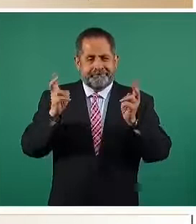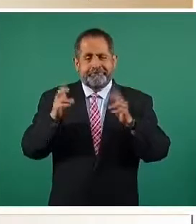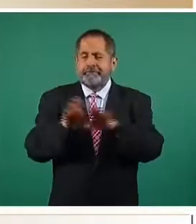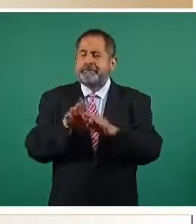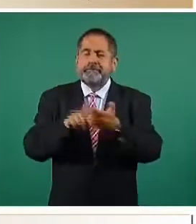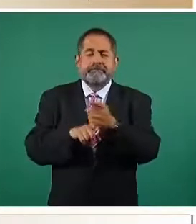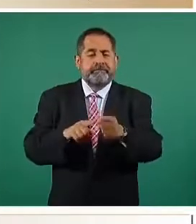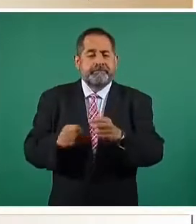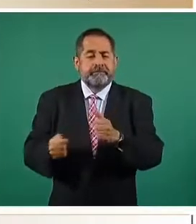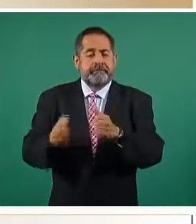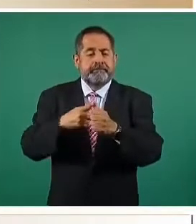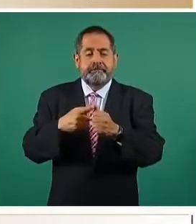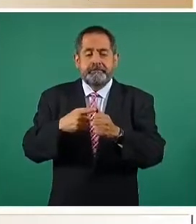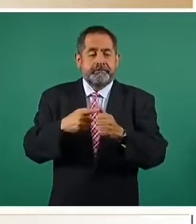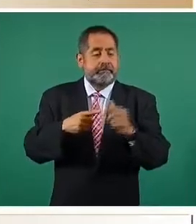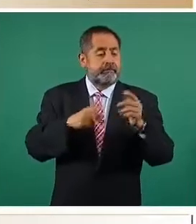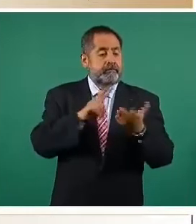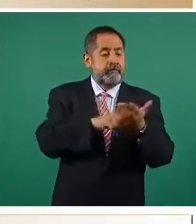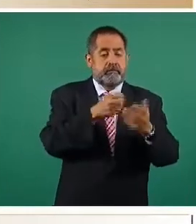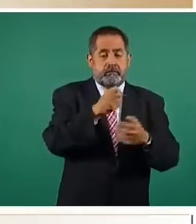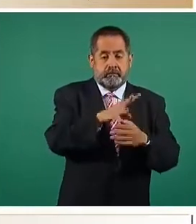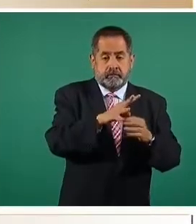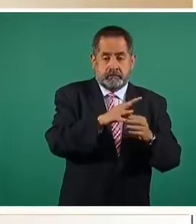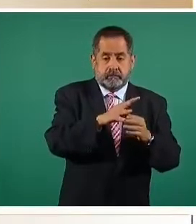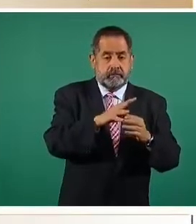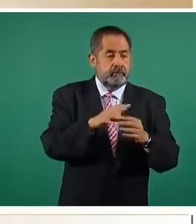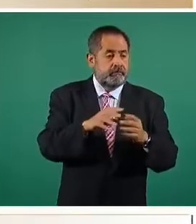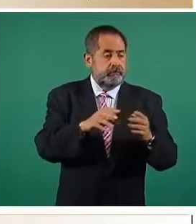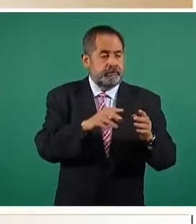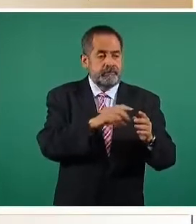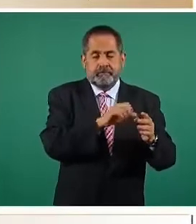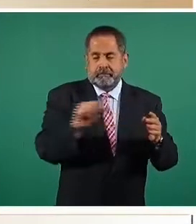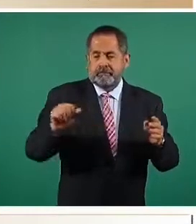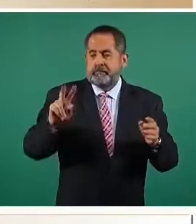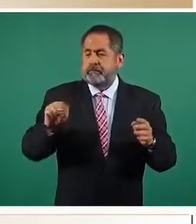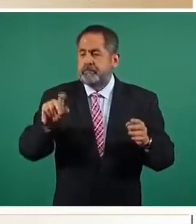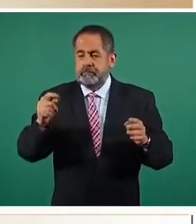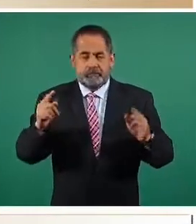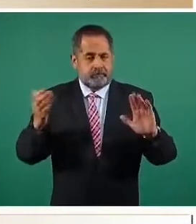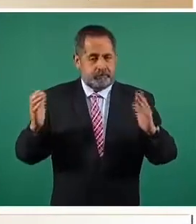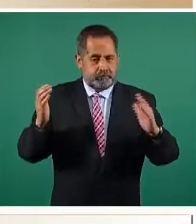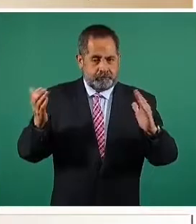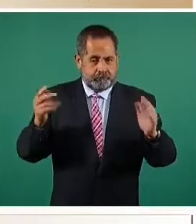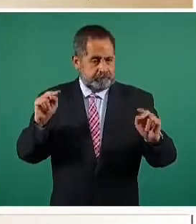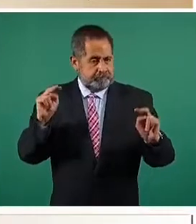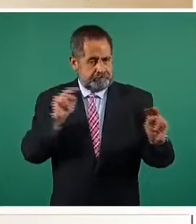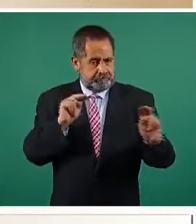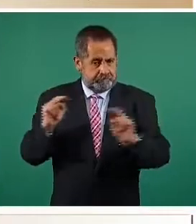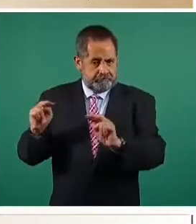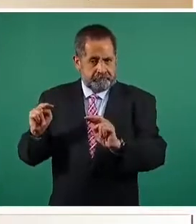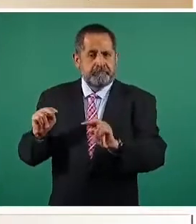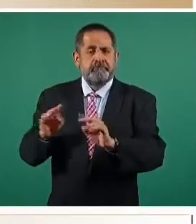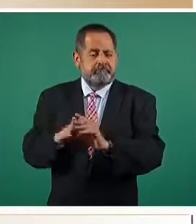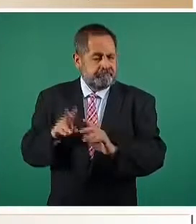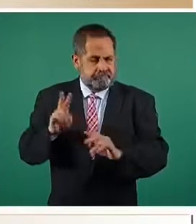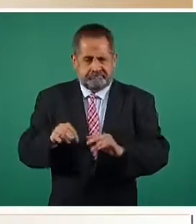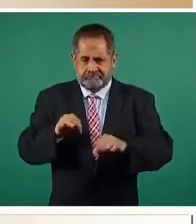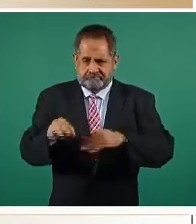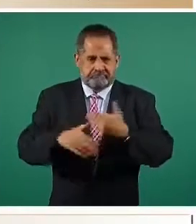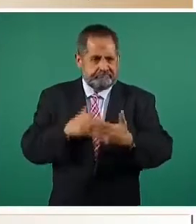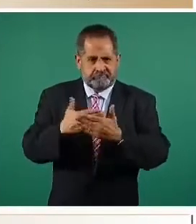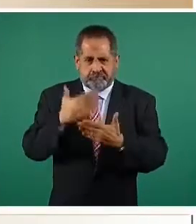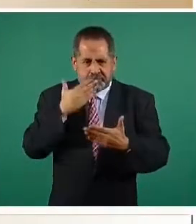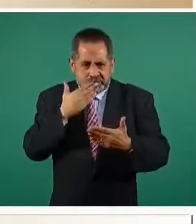referencia al primer semestre del dos mil diecinueve al dos mil veintiuno, donde se ve el trabajo, la